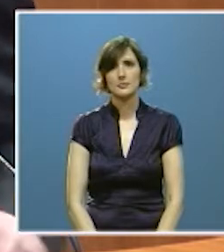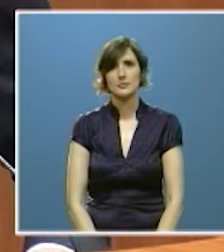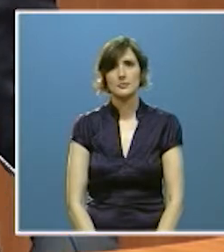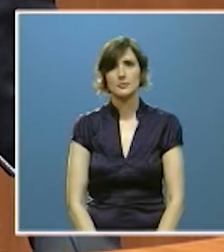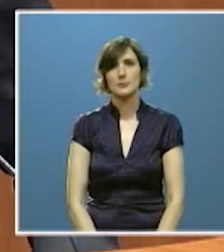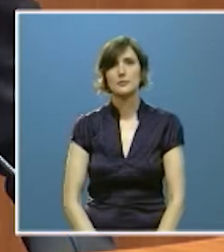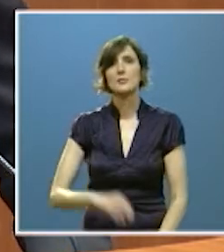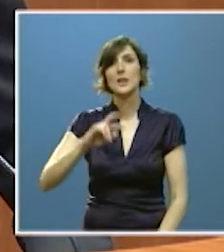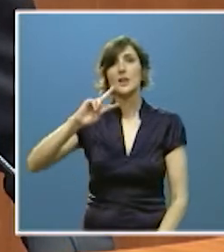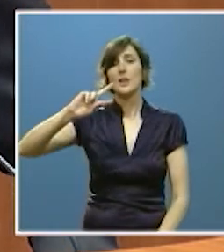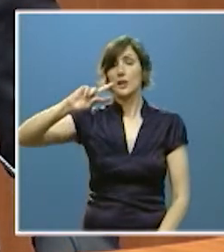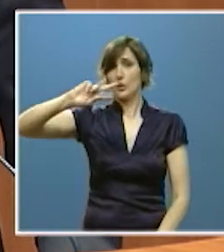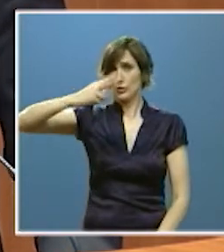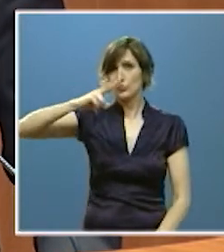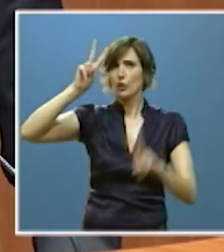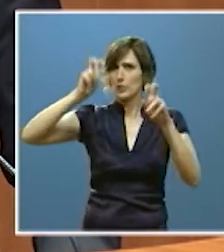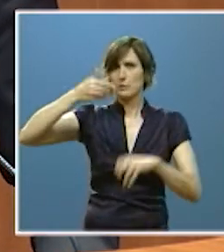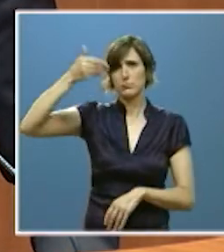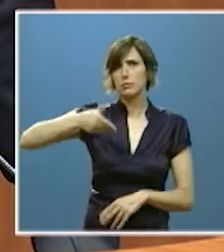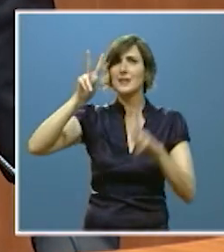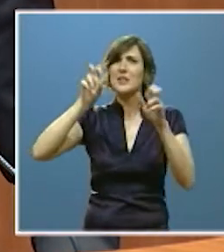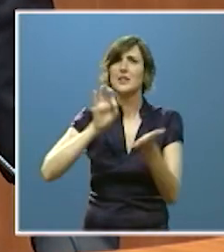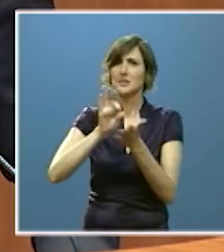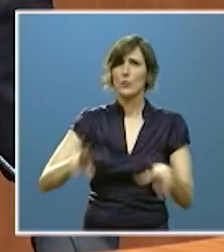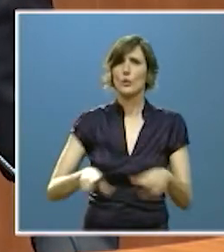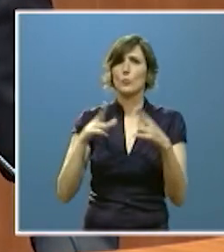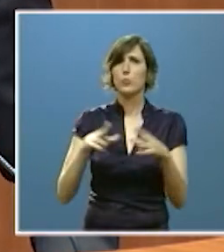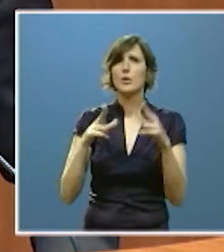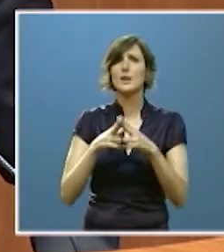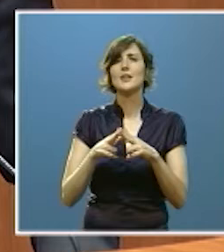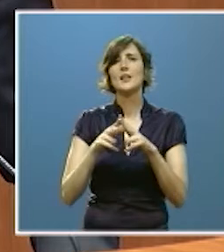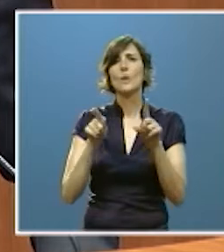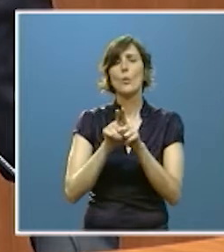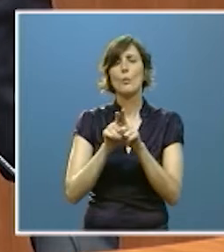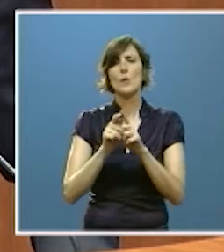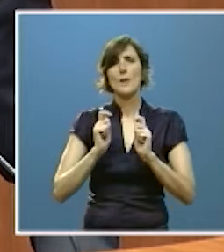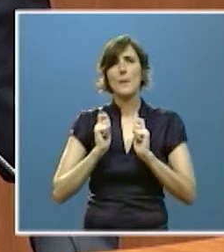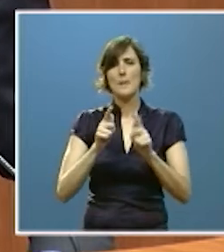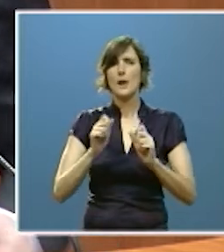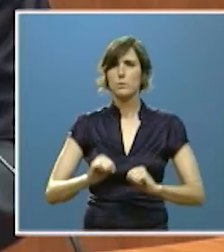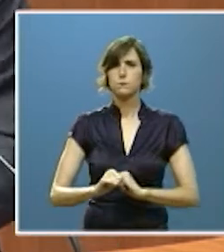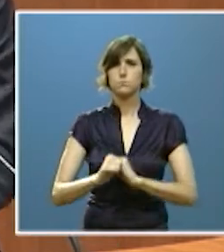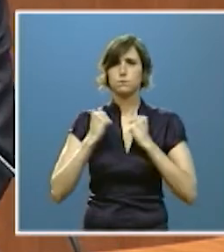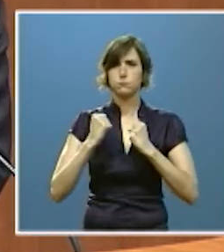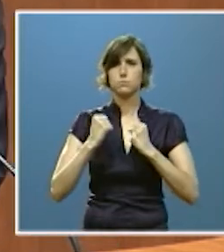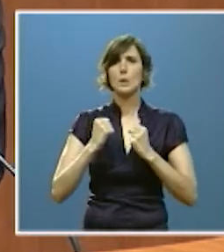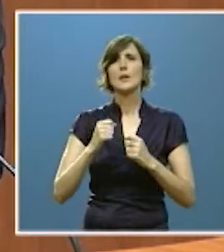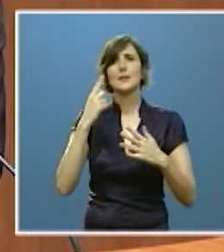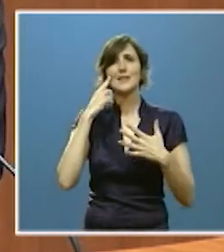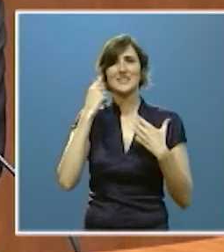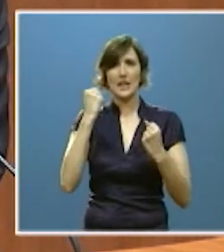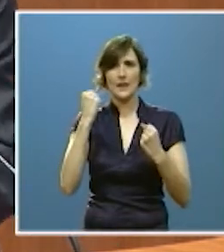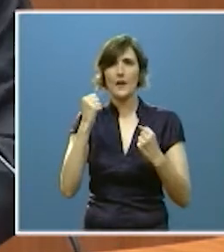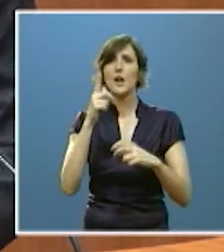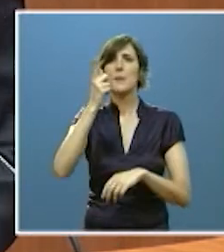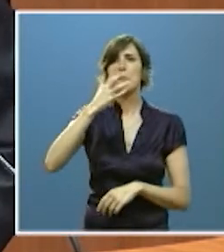la segunda cuestión a destacar en este ámbito de los servicios públicos es la del fortalecimiento de la sanidad y nuestro compromiso con